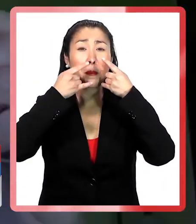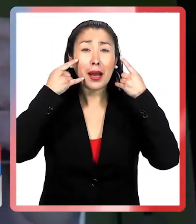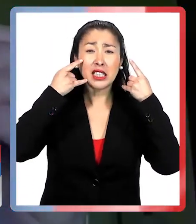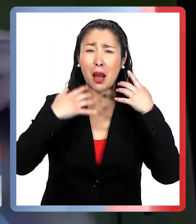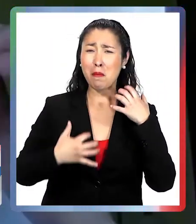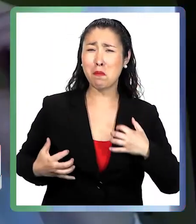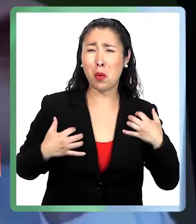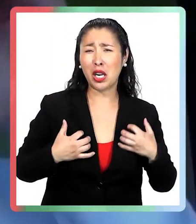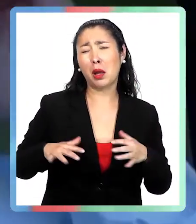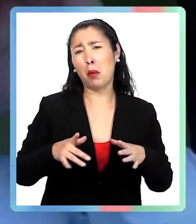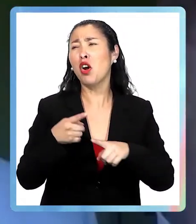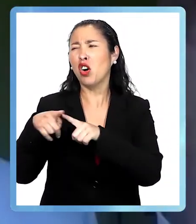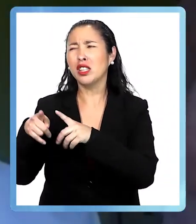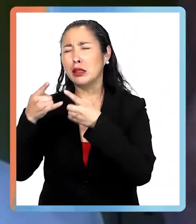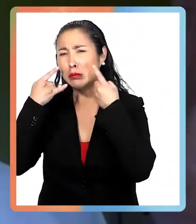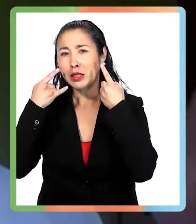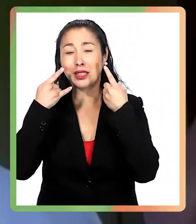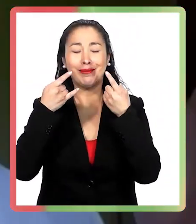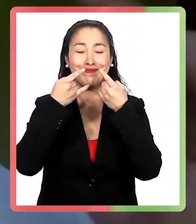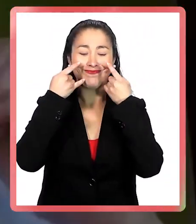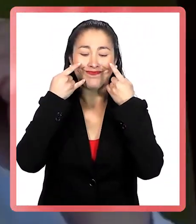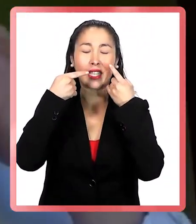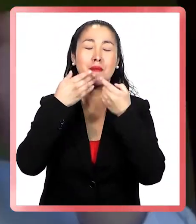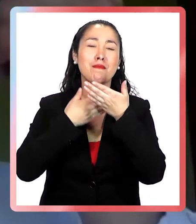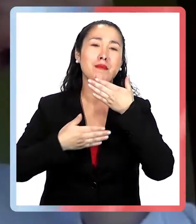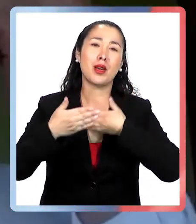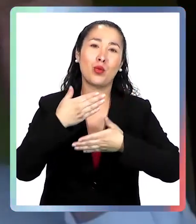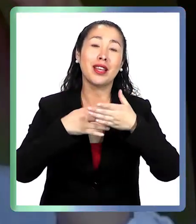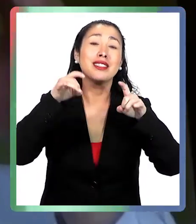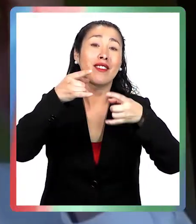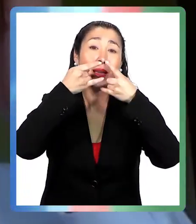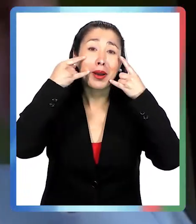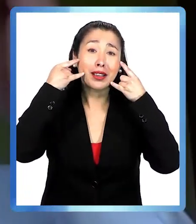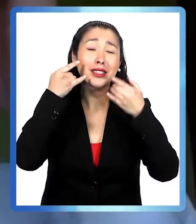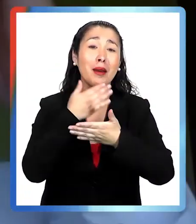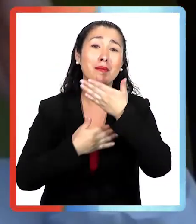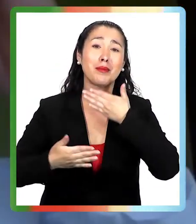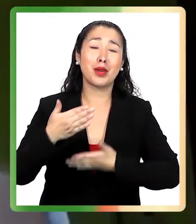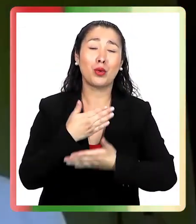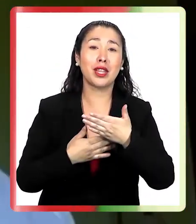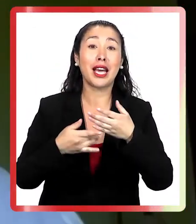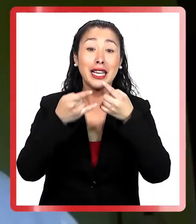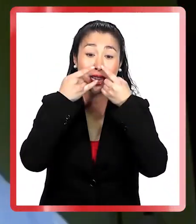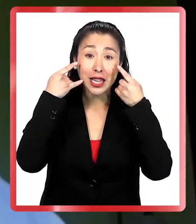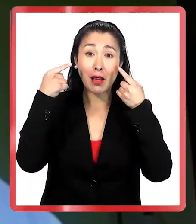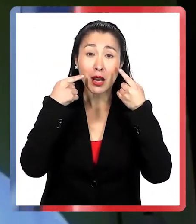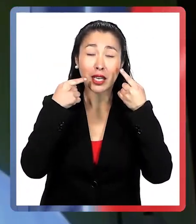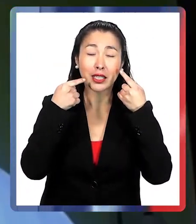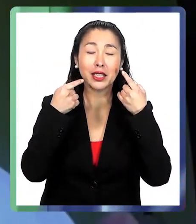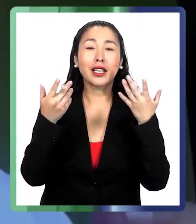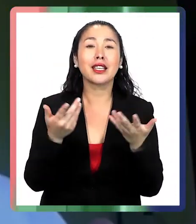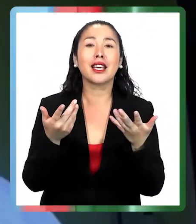no es tan incómoda como la otra, pero protege. Sabemos que la mascarilla protege, ¿no es cierto? Y la mascarilla